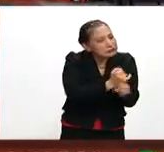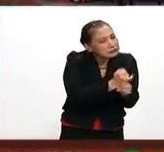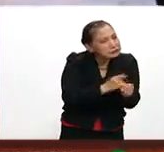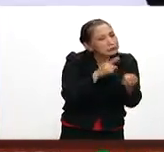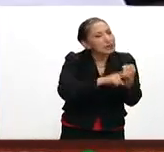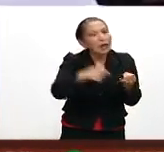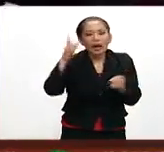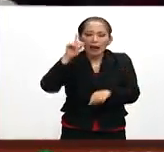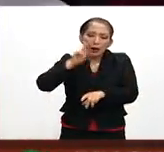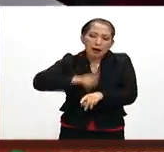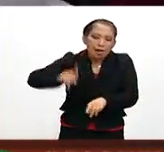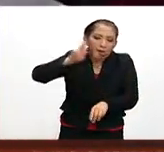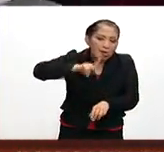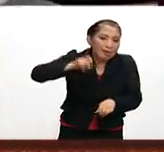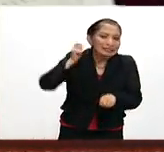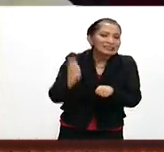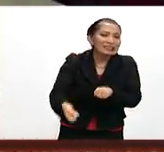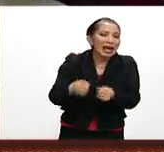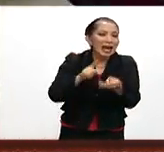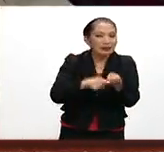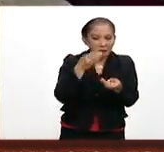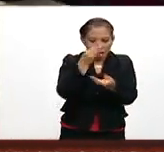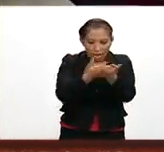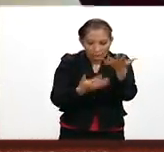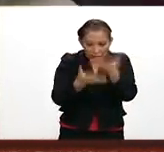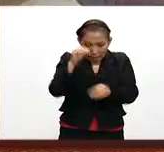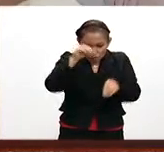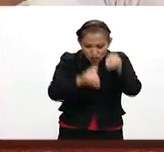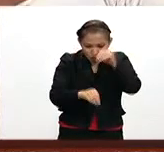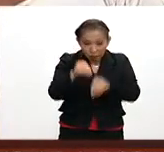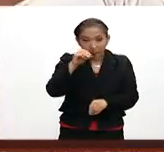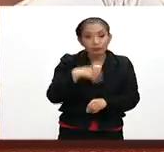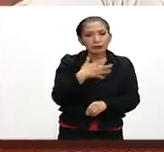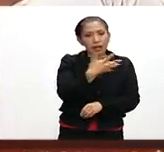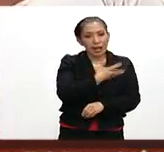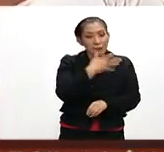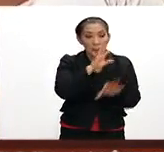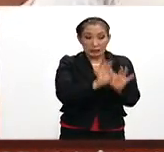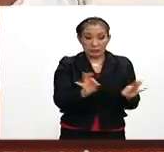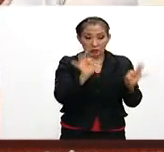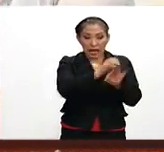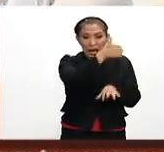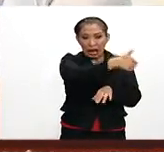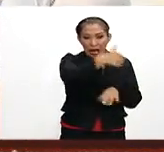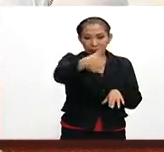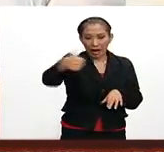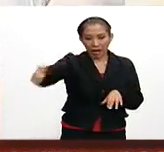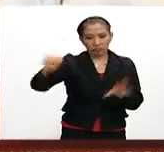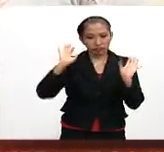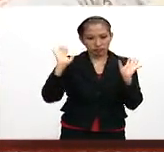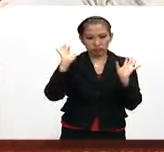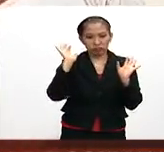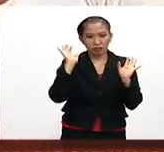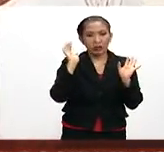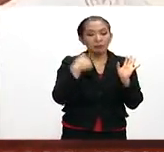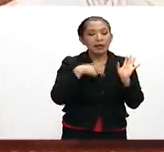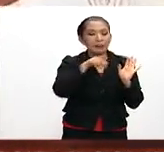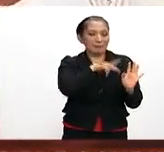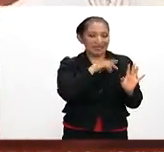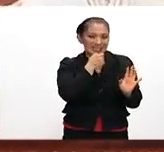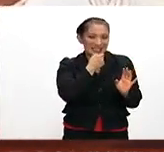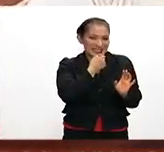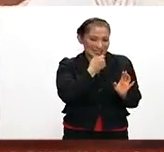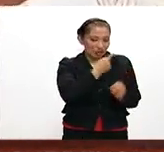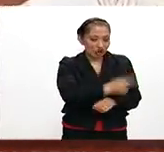indague, experimente, manipule. Aunque tenemos prioritarias, cada quien va a escoger, ¿no? Entonces, mi niño que